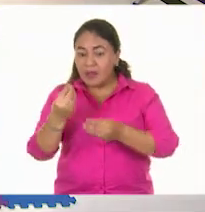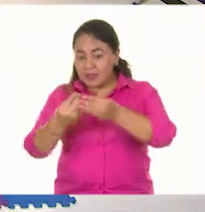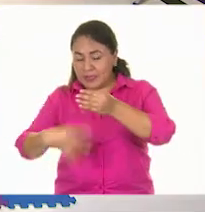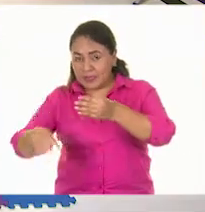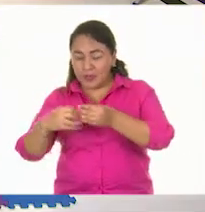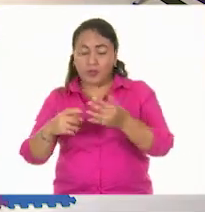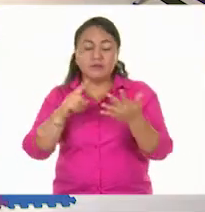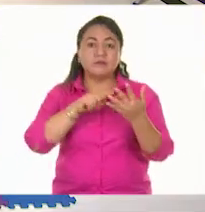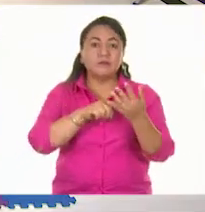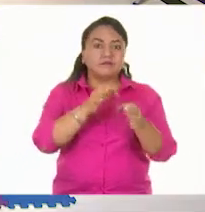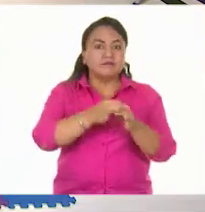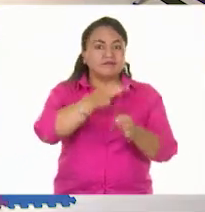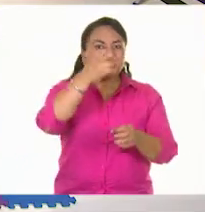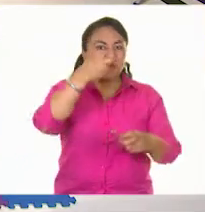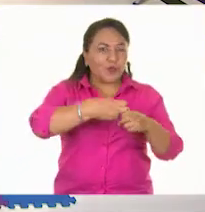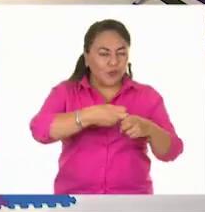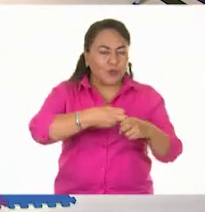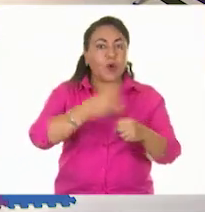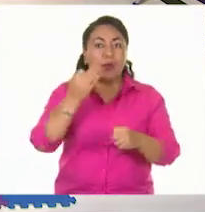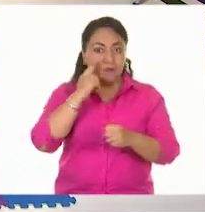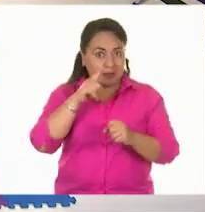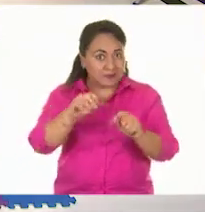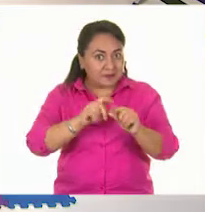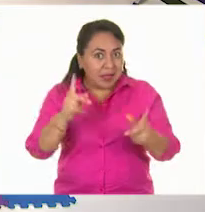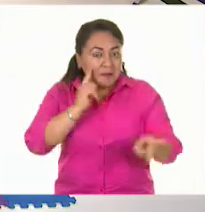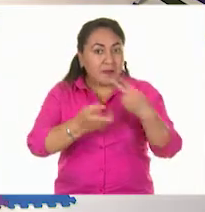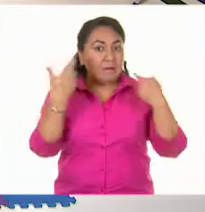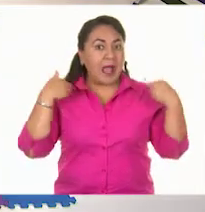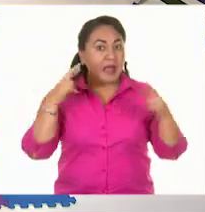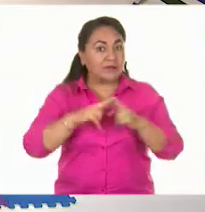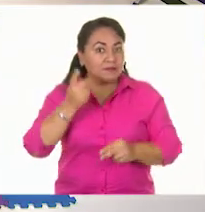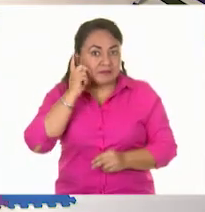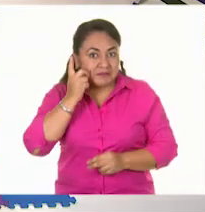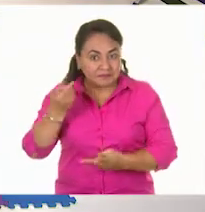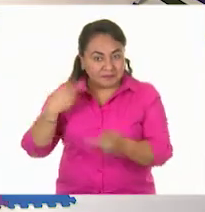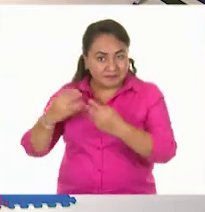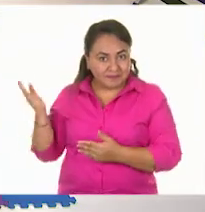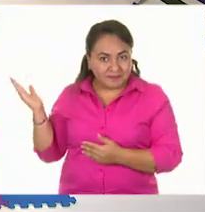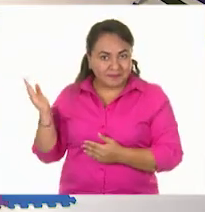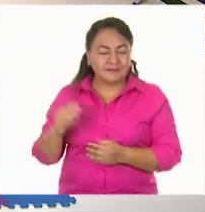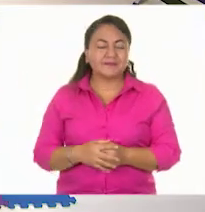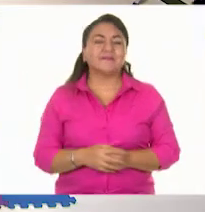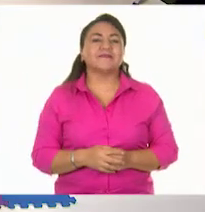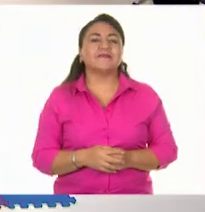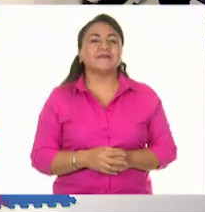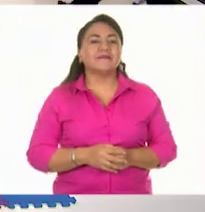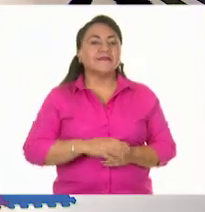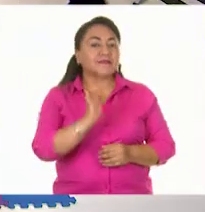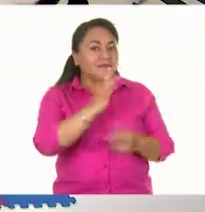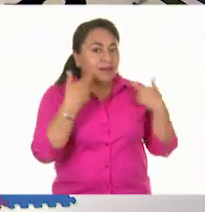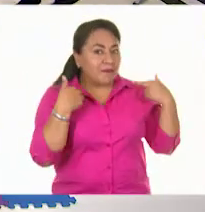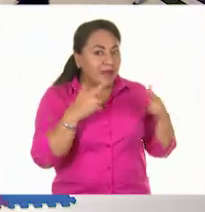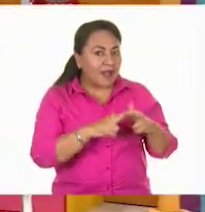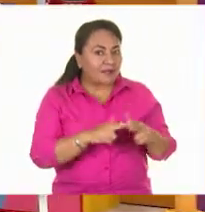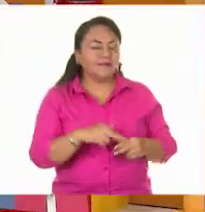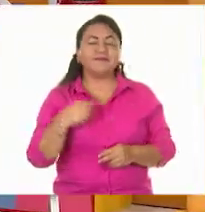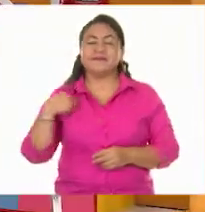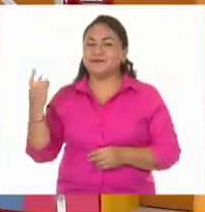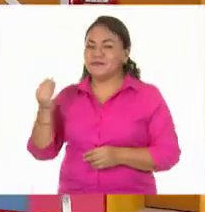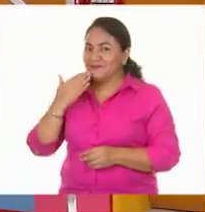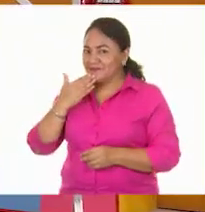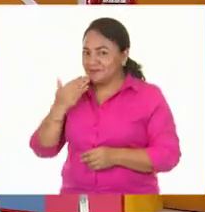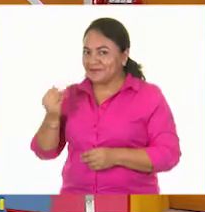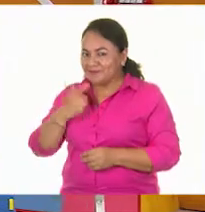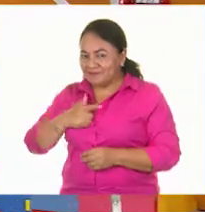¡Estén listas y listos! Ahí viene el profe Danis, ayuden a darle la bienvenida. ¡Profe Danis! ¡Hola, Alexia! ¿Cómo estás? ¡Te saludo con el